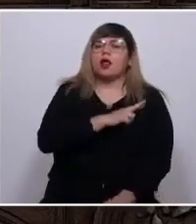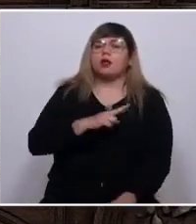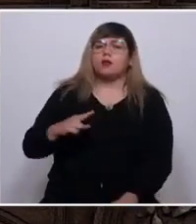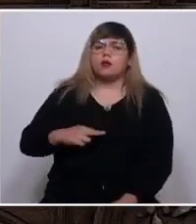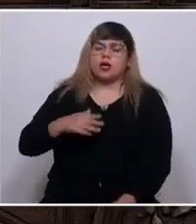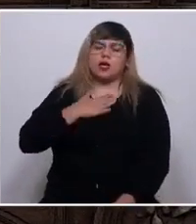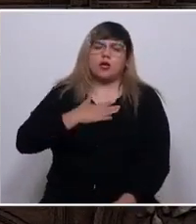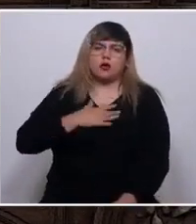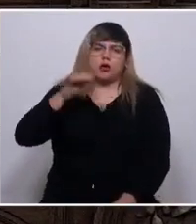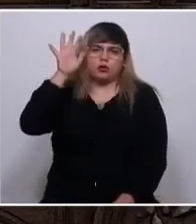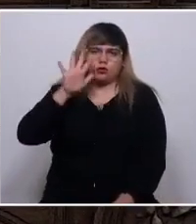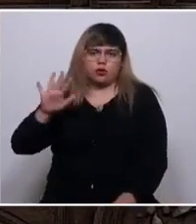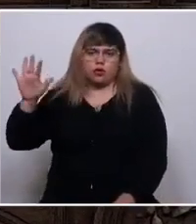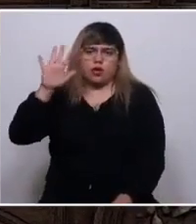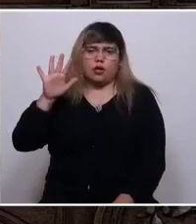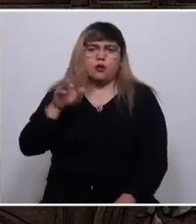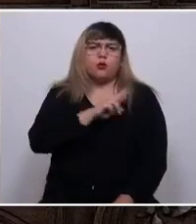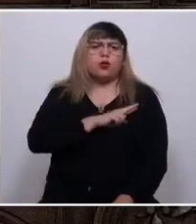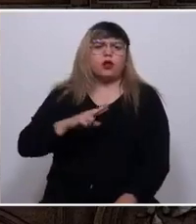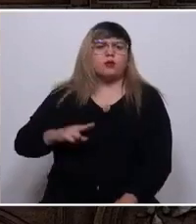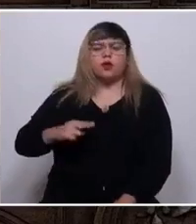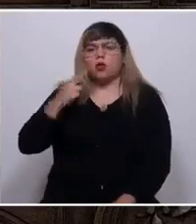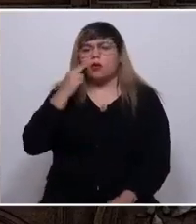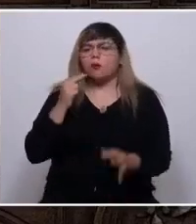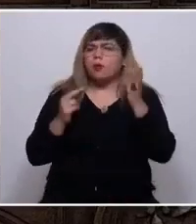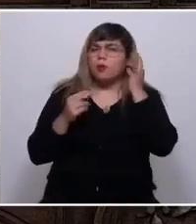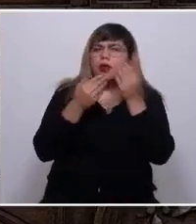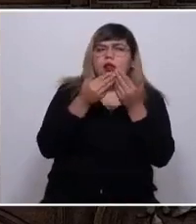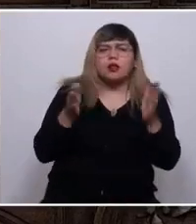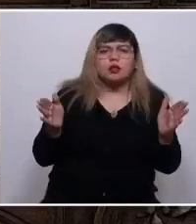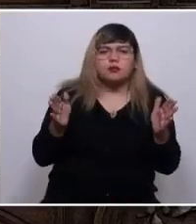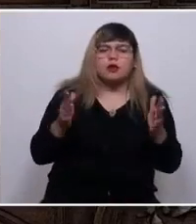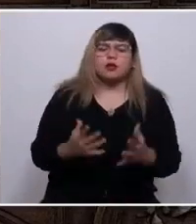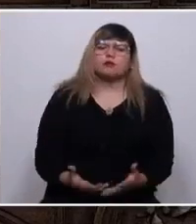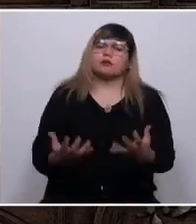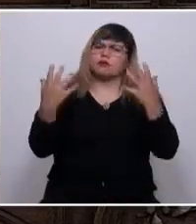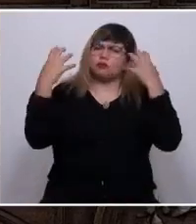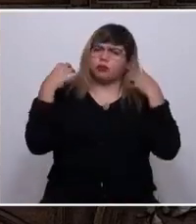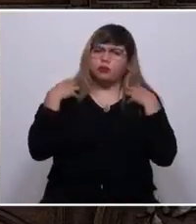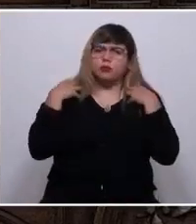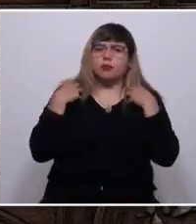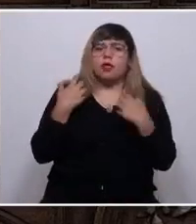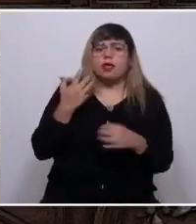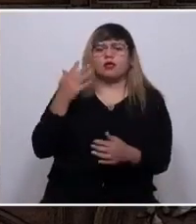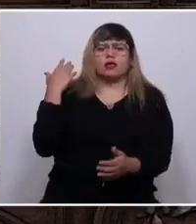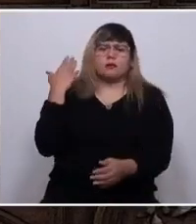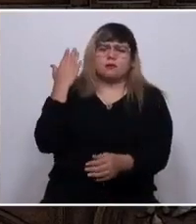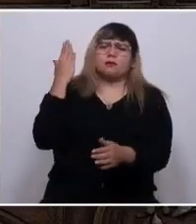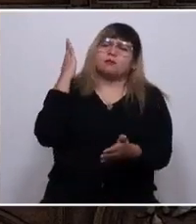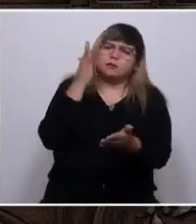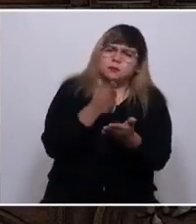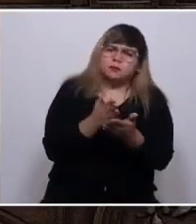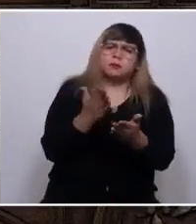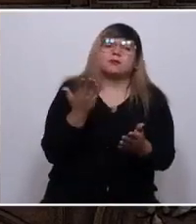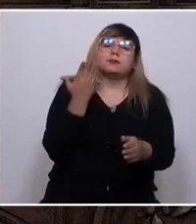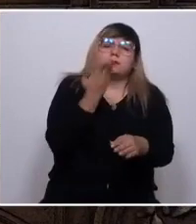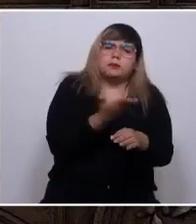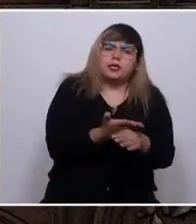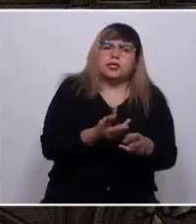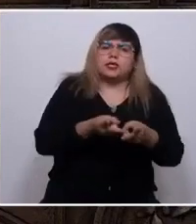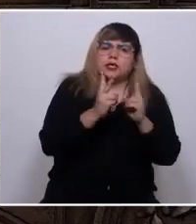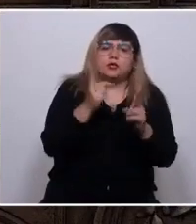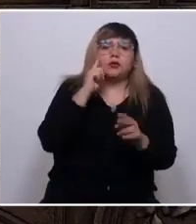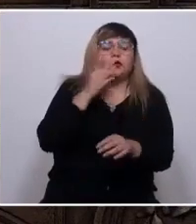que sueño. Una república de hombres y mujeres libres, responsables, que exigen sus derechos, pero que también entienden que tienen